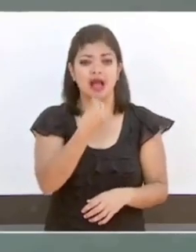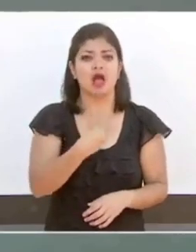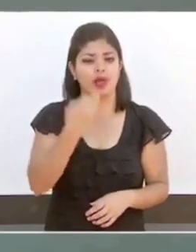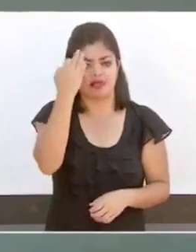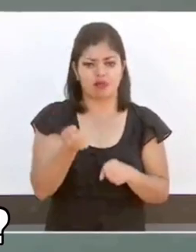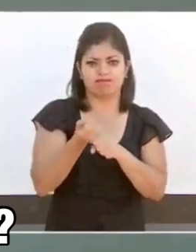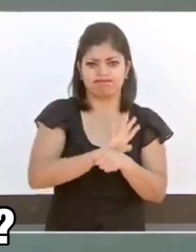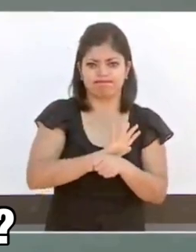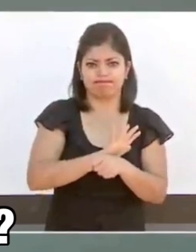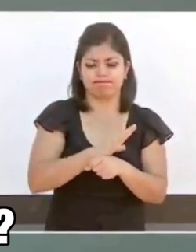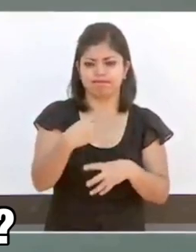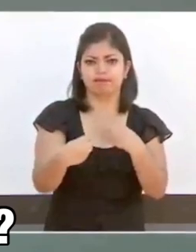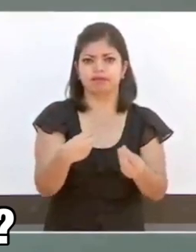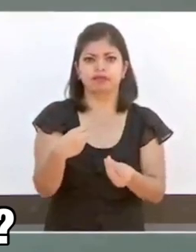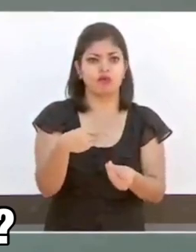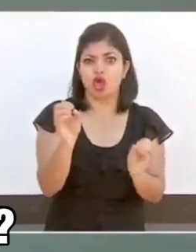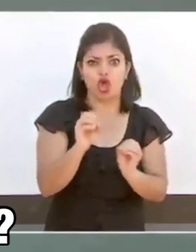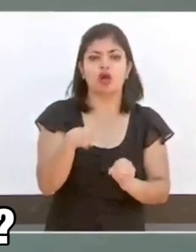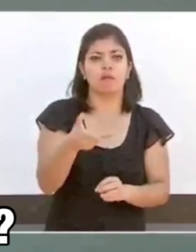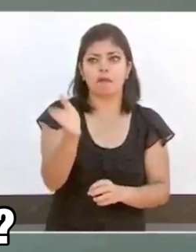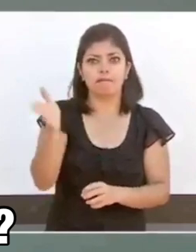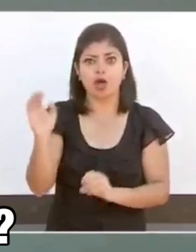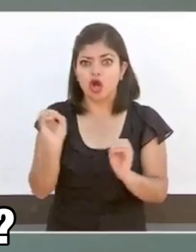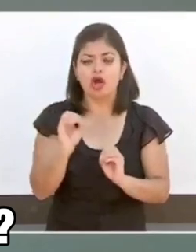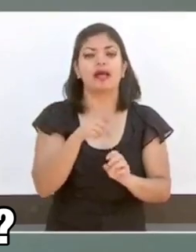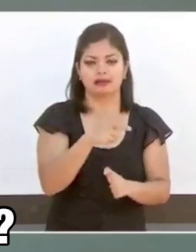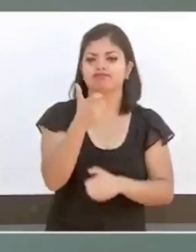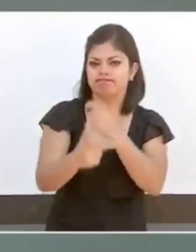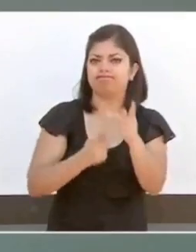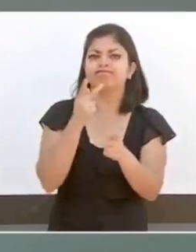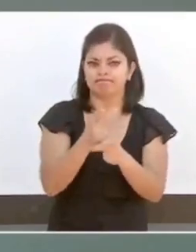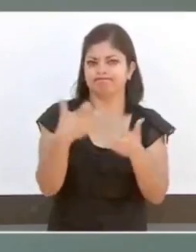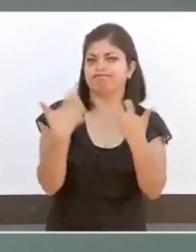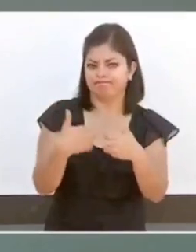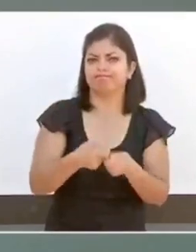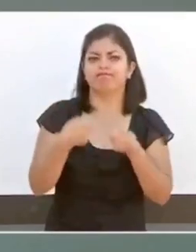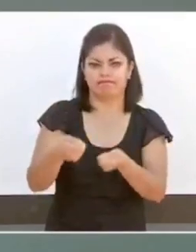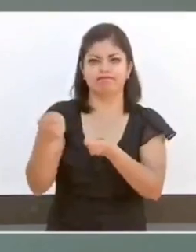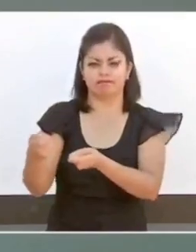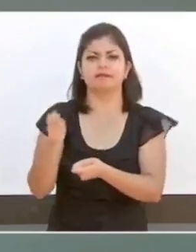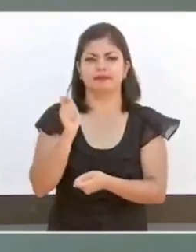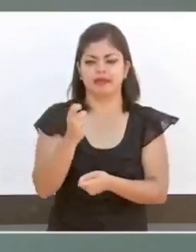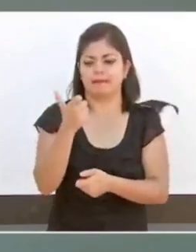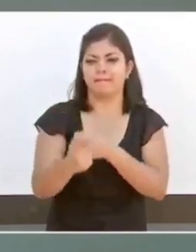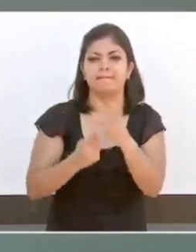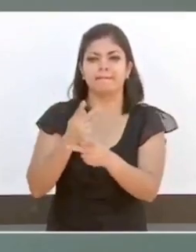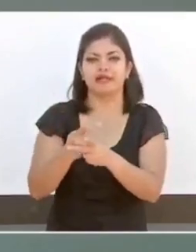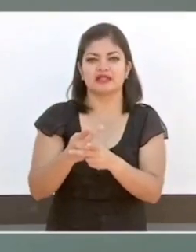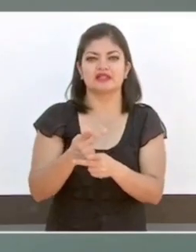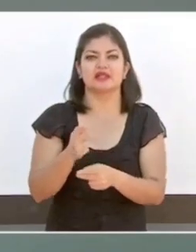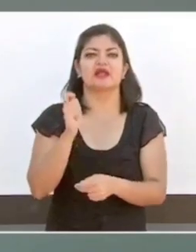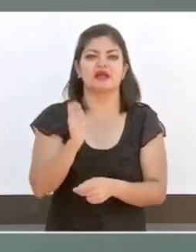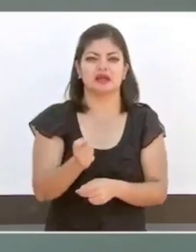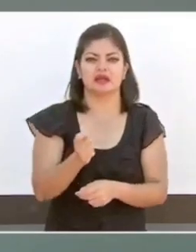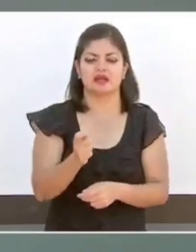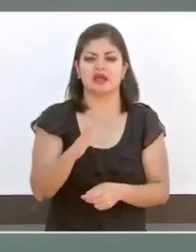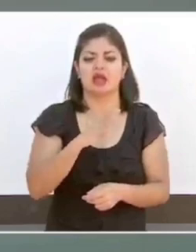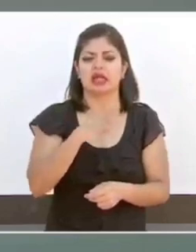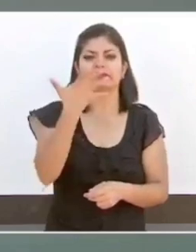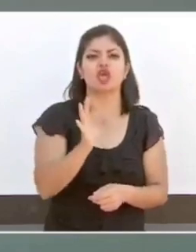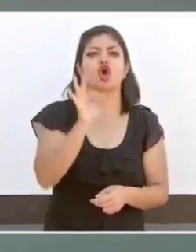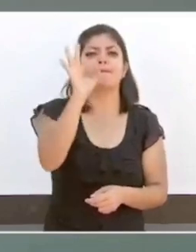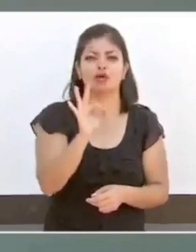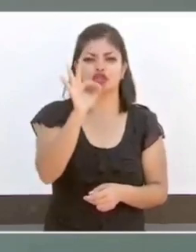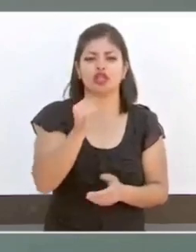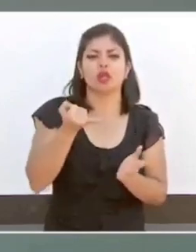no despidieron a sus trabajadores y por eso se les otorgaron estos créditos a tasas del 5% anual a